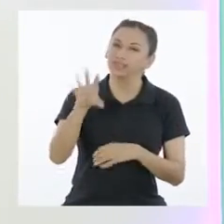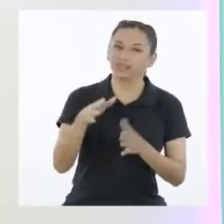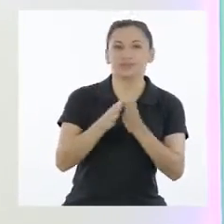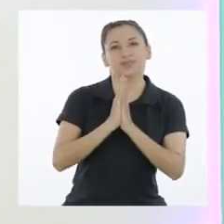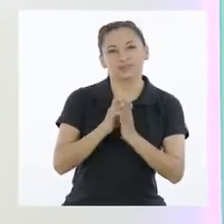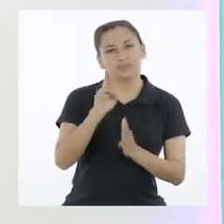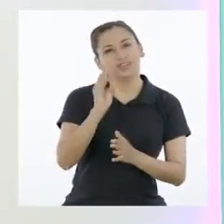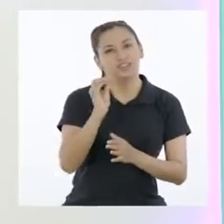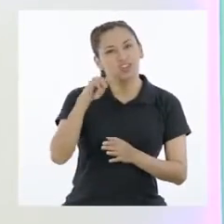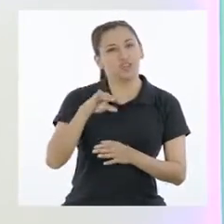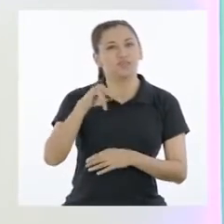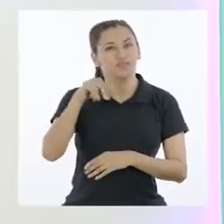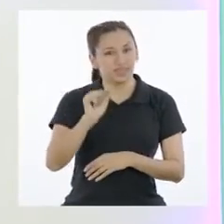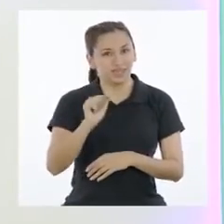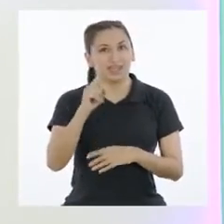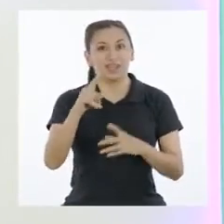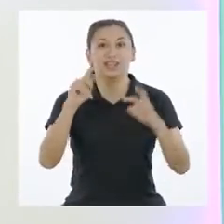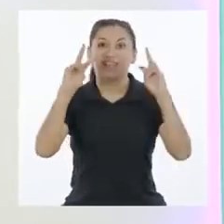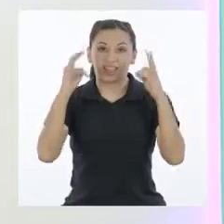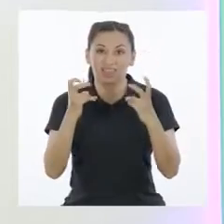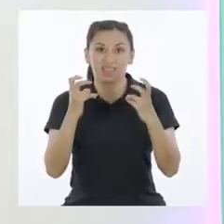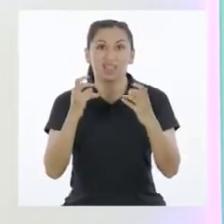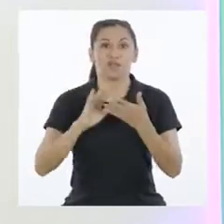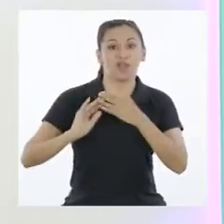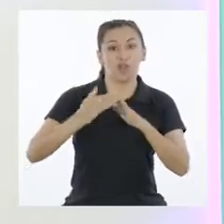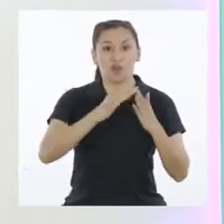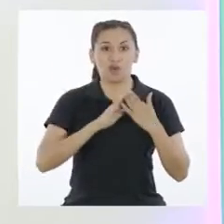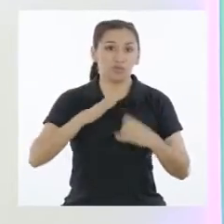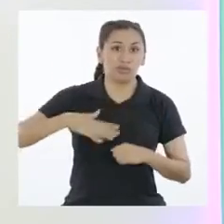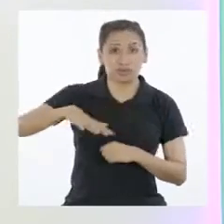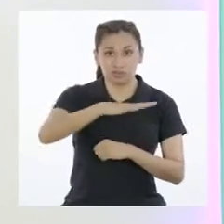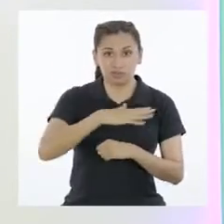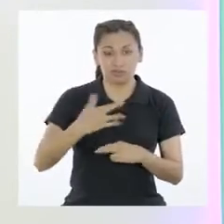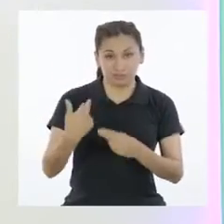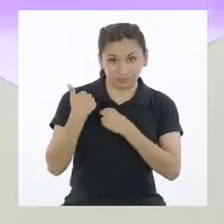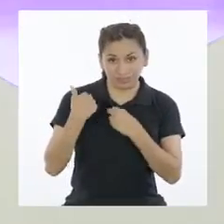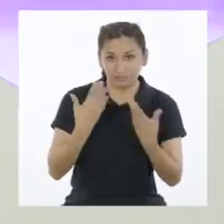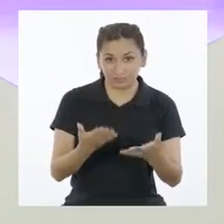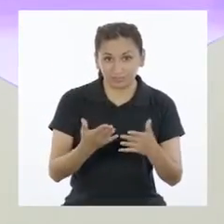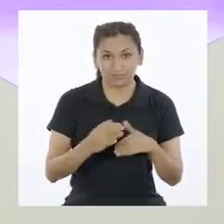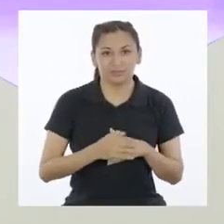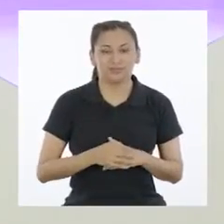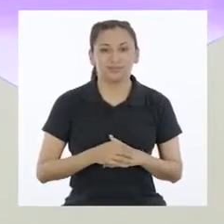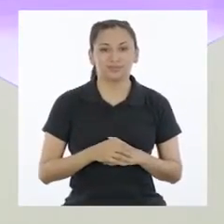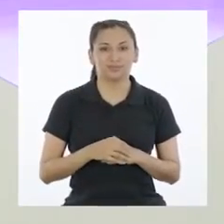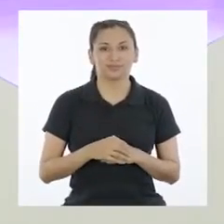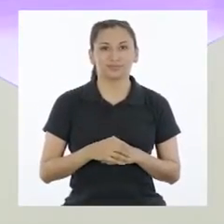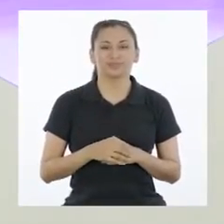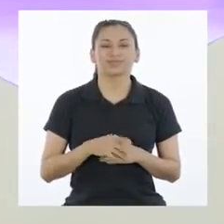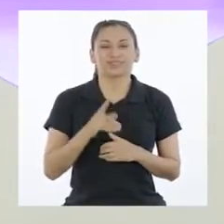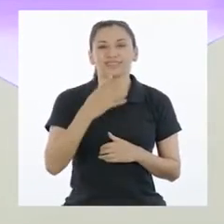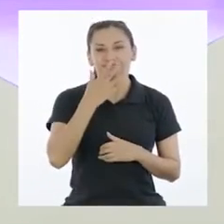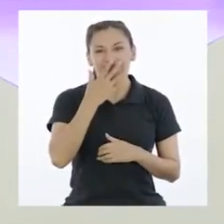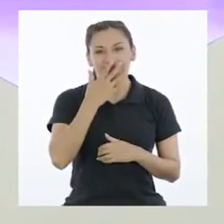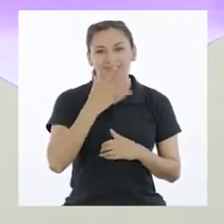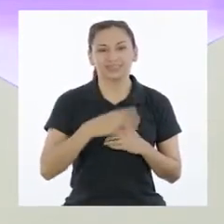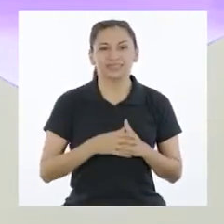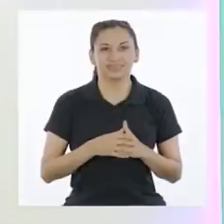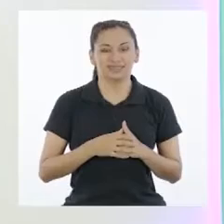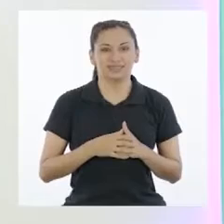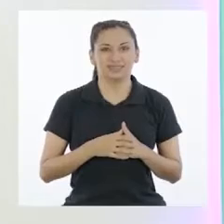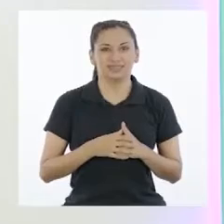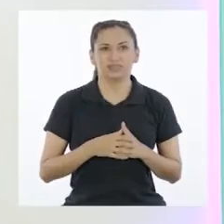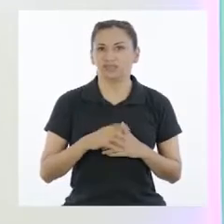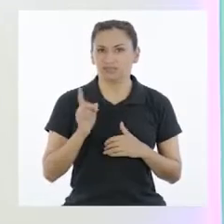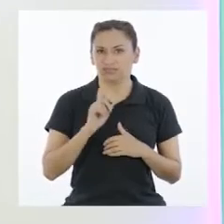decirle por favor a Romina que las telenovelas sí son un asunto público? ¡Ah! ¡Qué ingenioso!